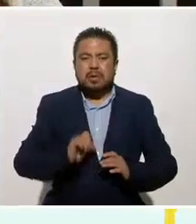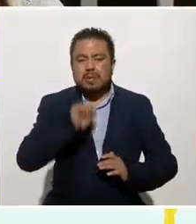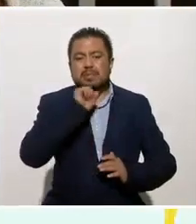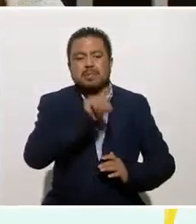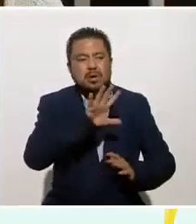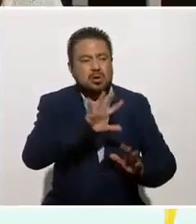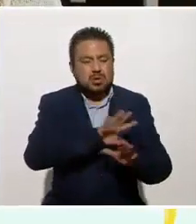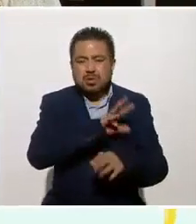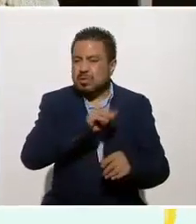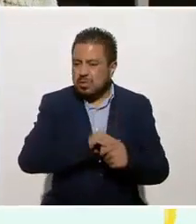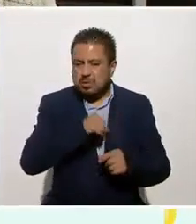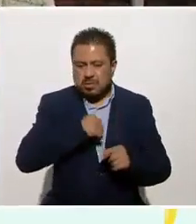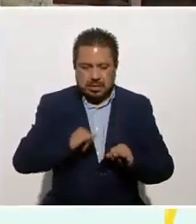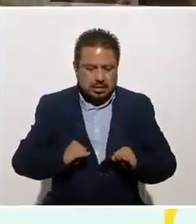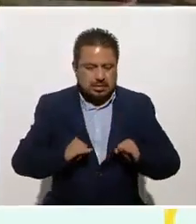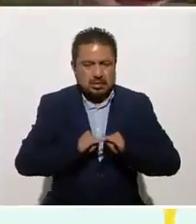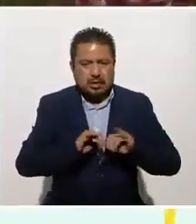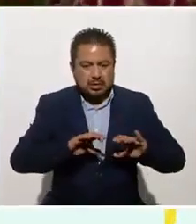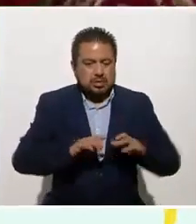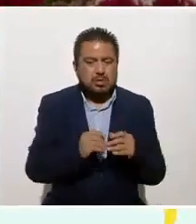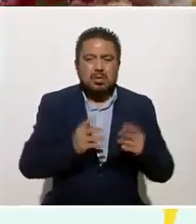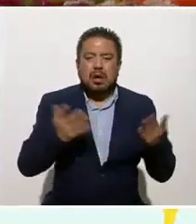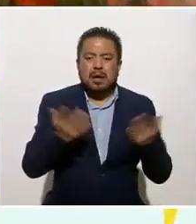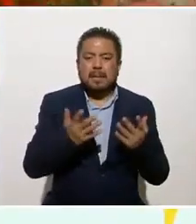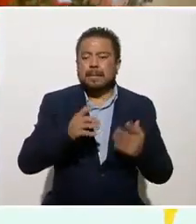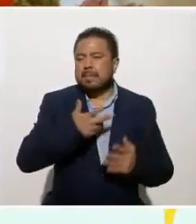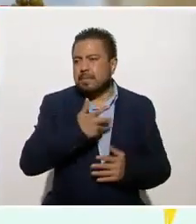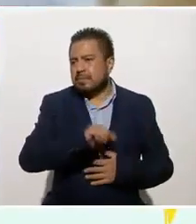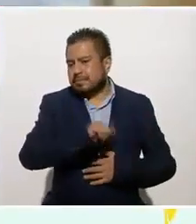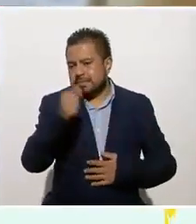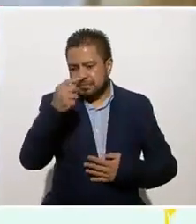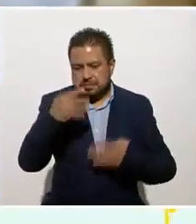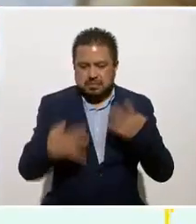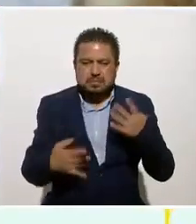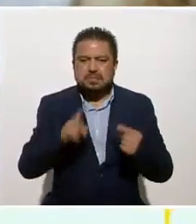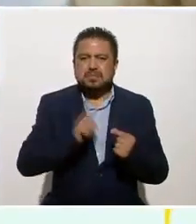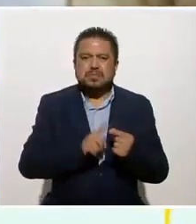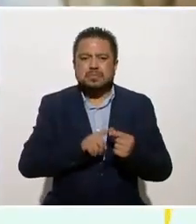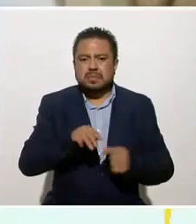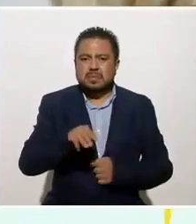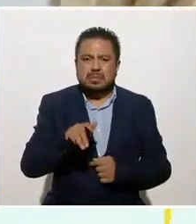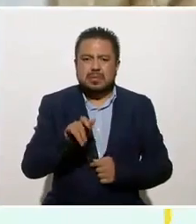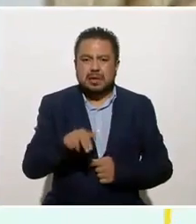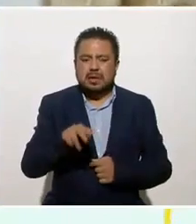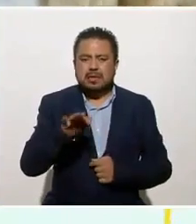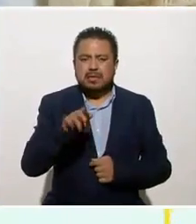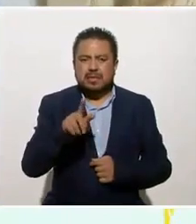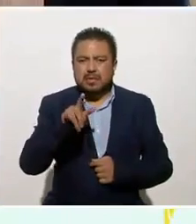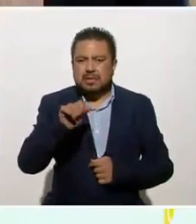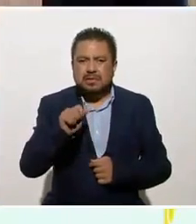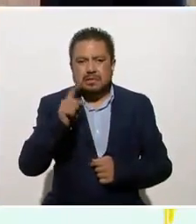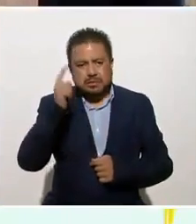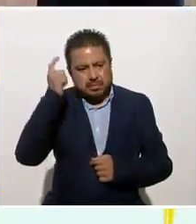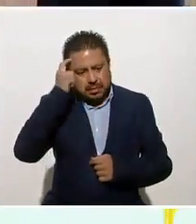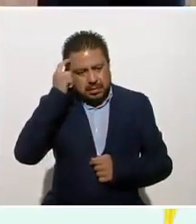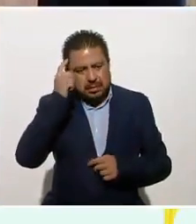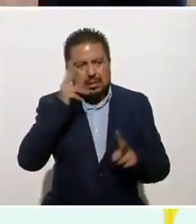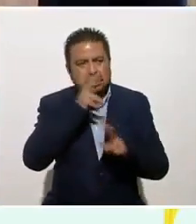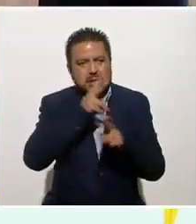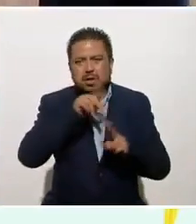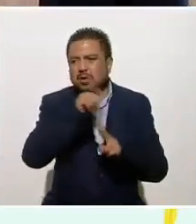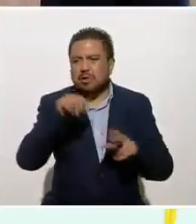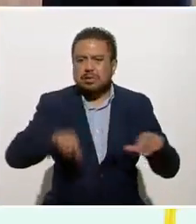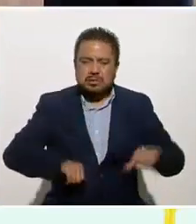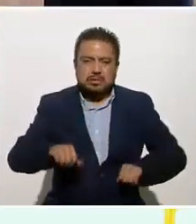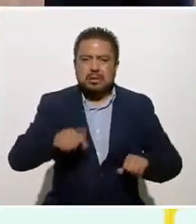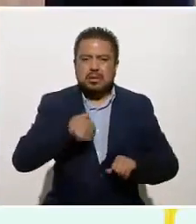lo abarcamos nosotros en el instituto, porque hay otras opciones en donde es Mindfulness, la mente, la respiración y aparte otras actividades. En el